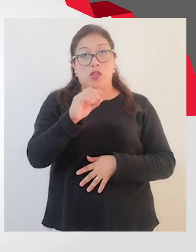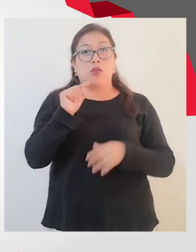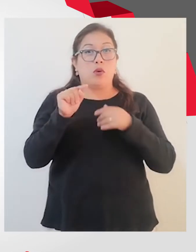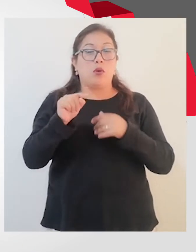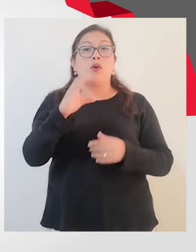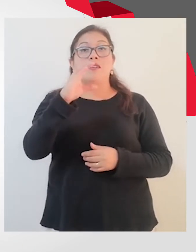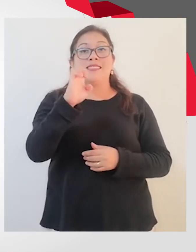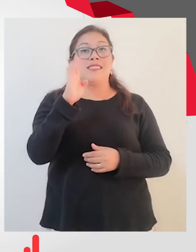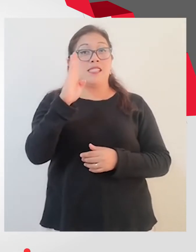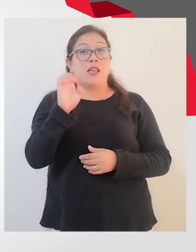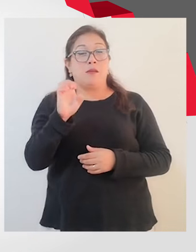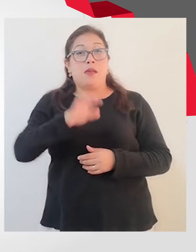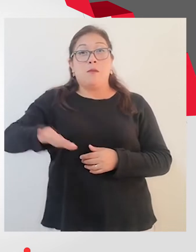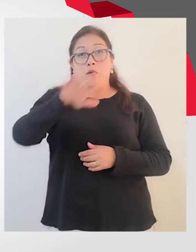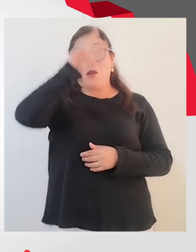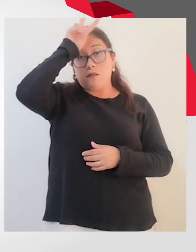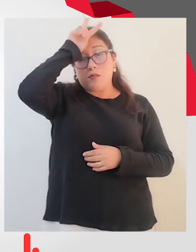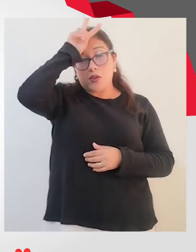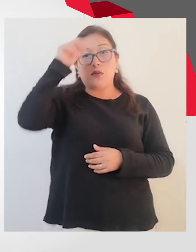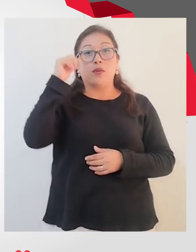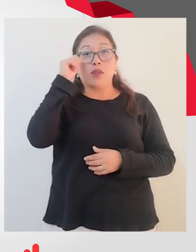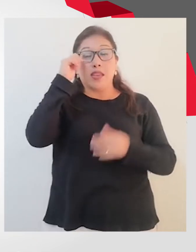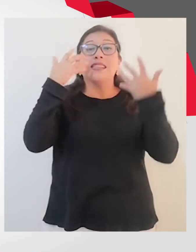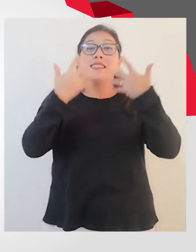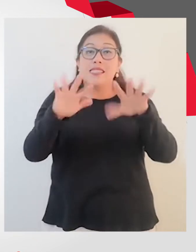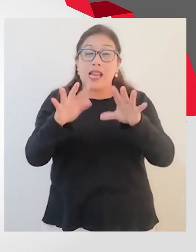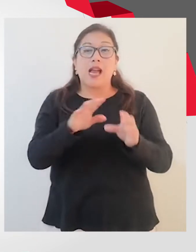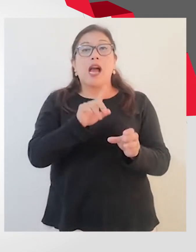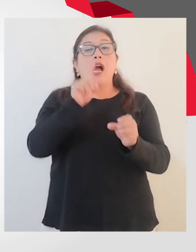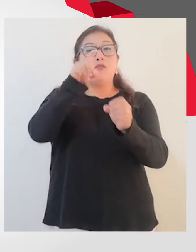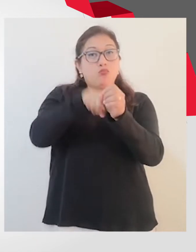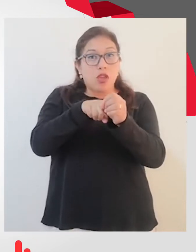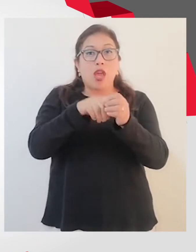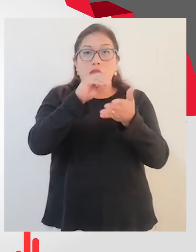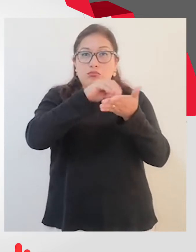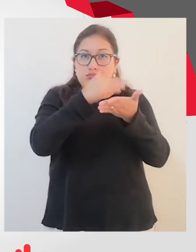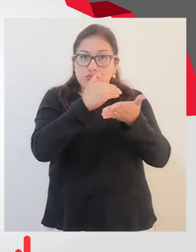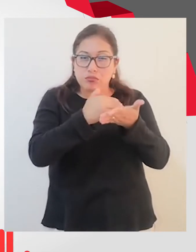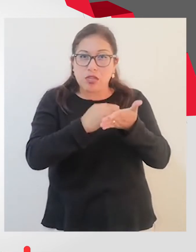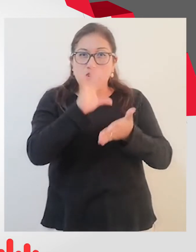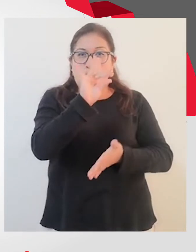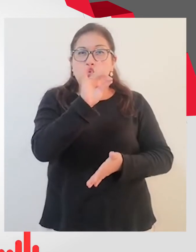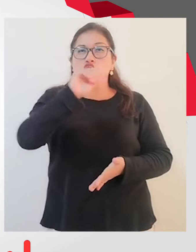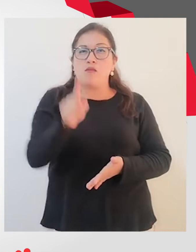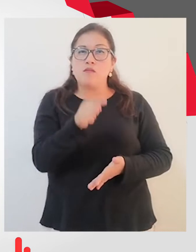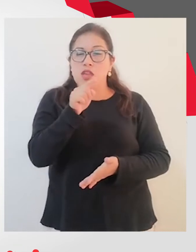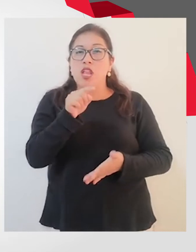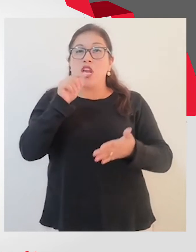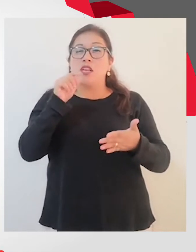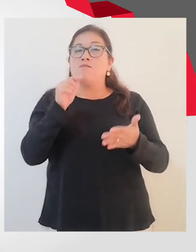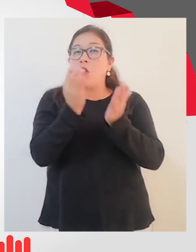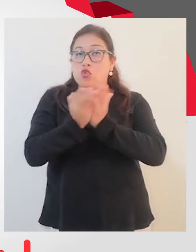25 regiones del país y ya están matriculados en dichos CEBES más de 18.300 estudiantes.